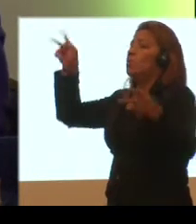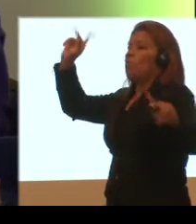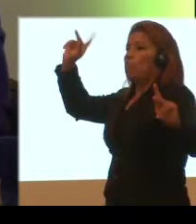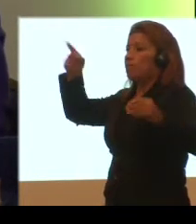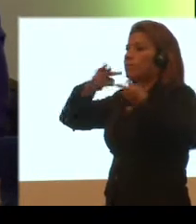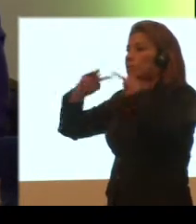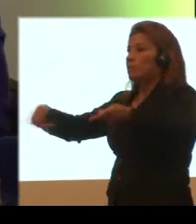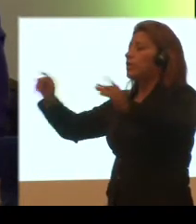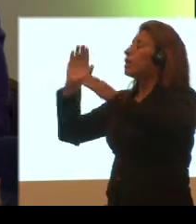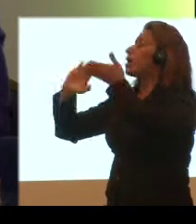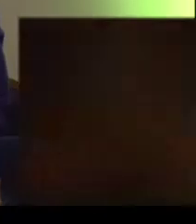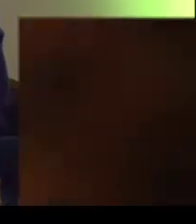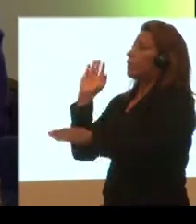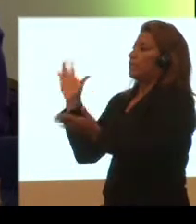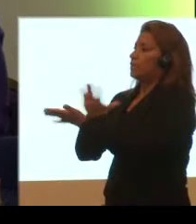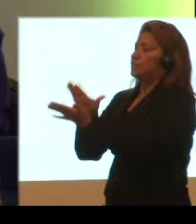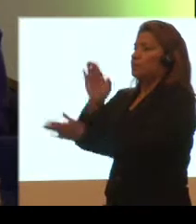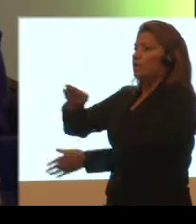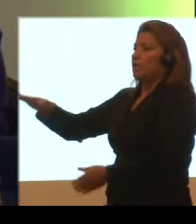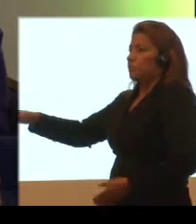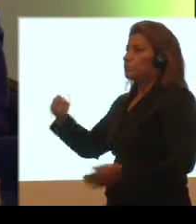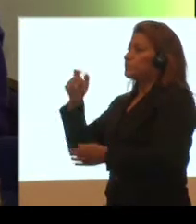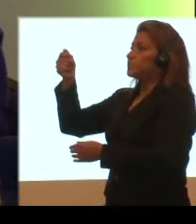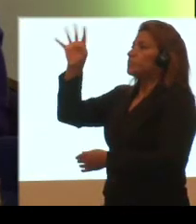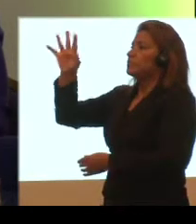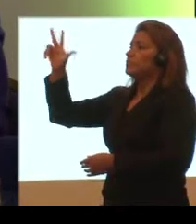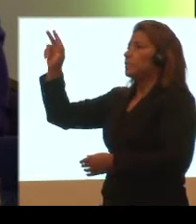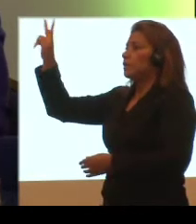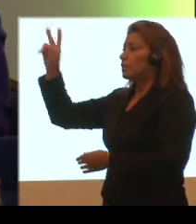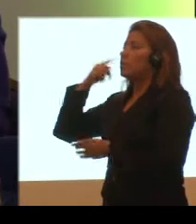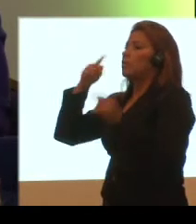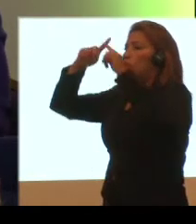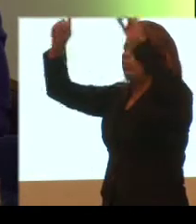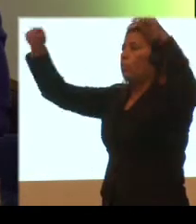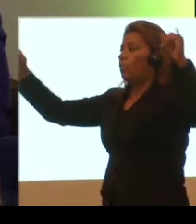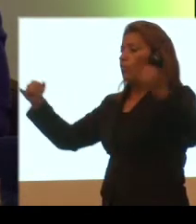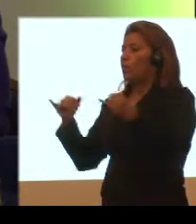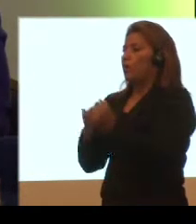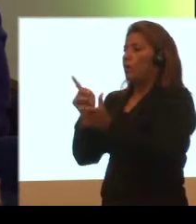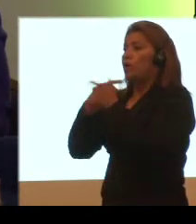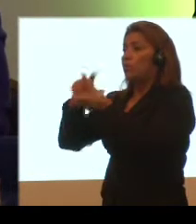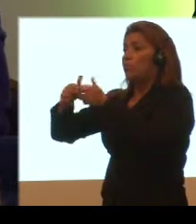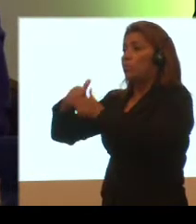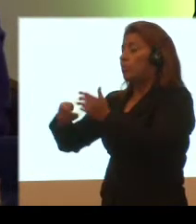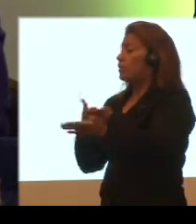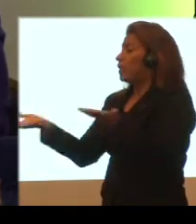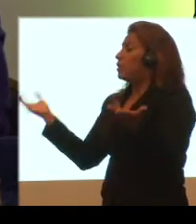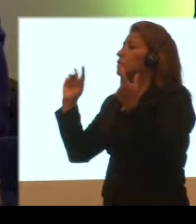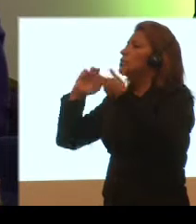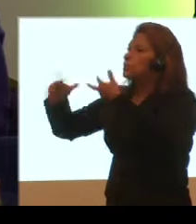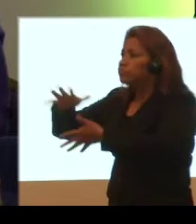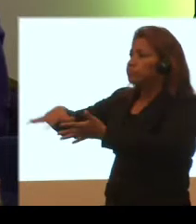en la comunidad educativa. Hay 432 mapas de amenazas elaboradas a nivel nacional por